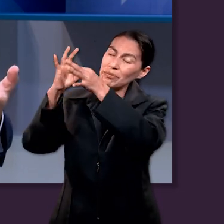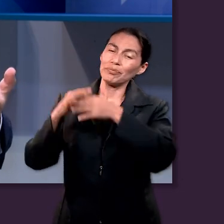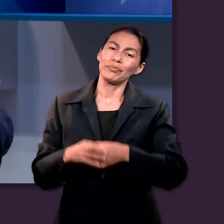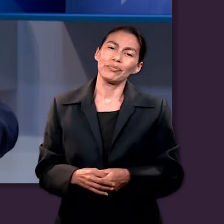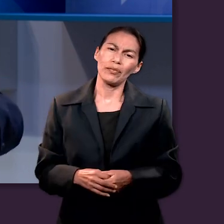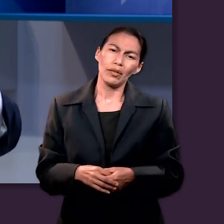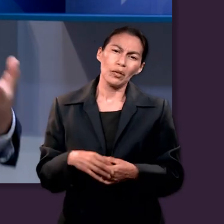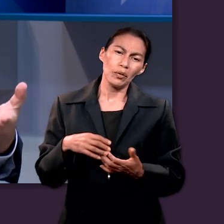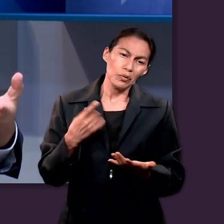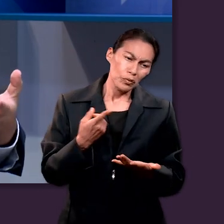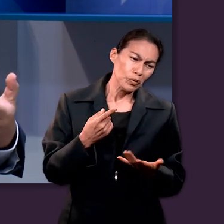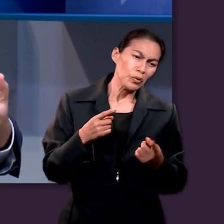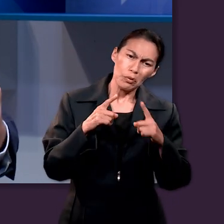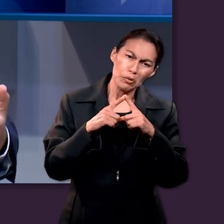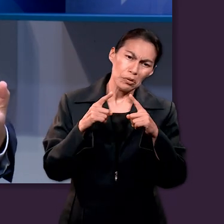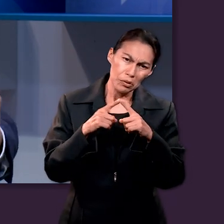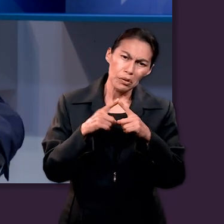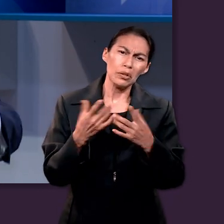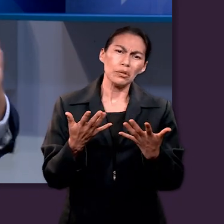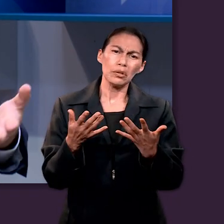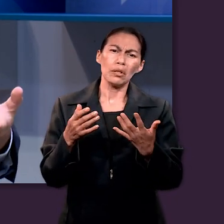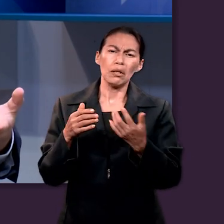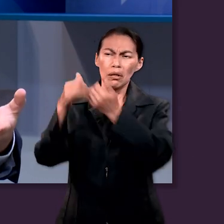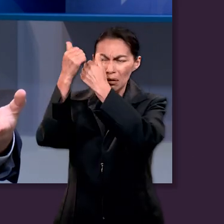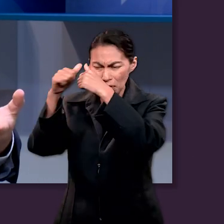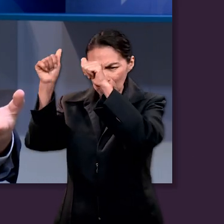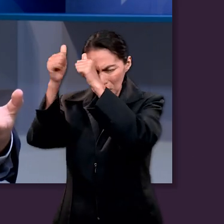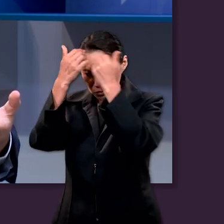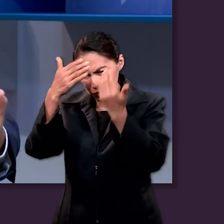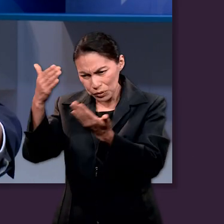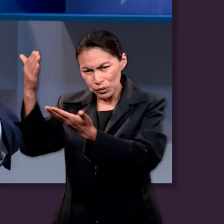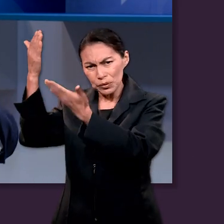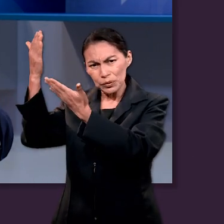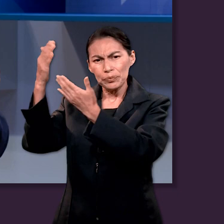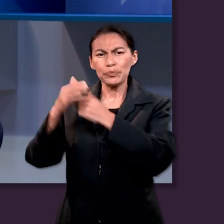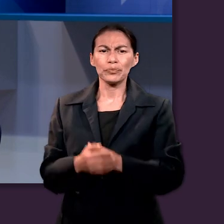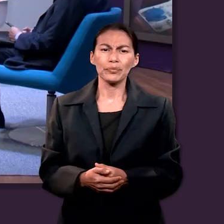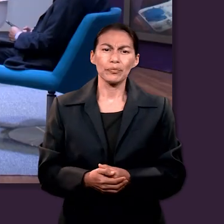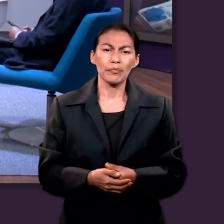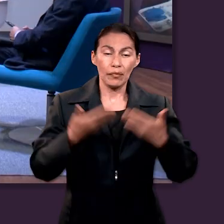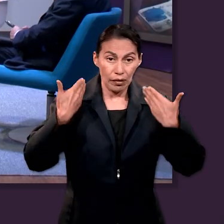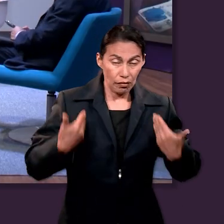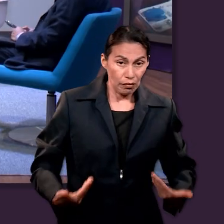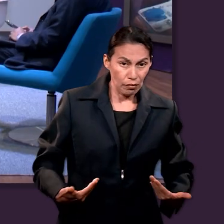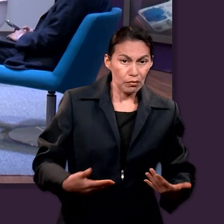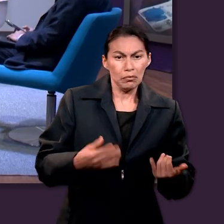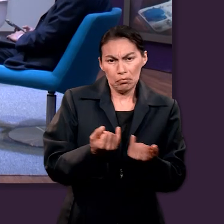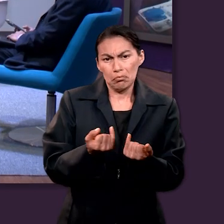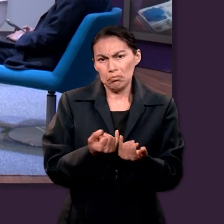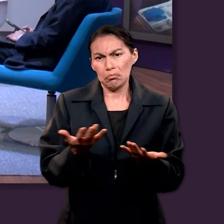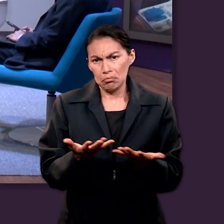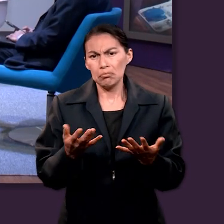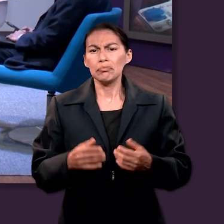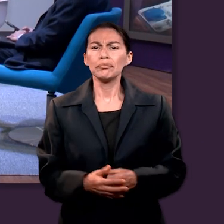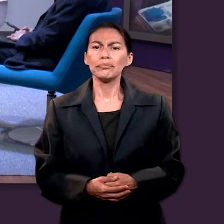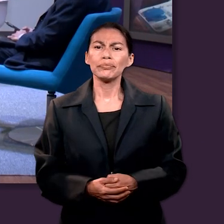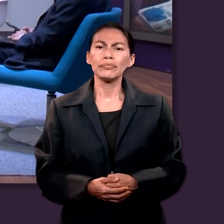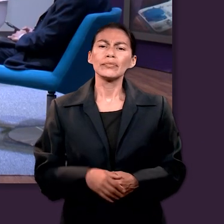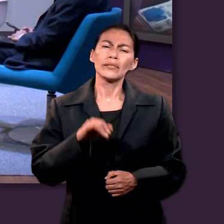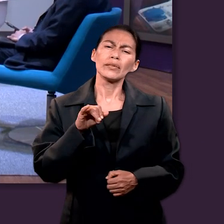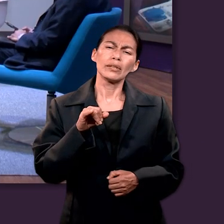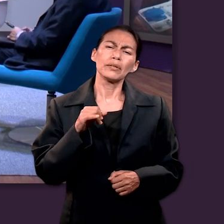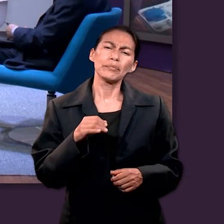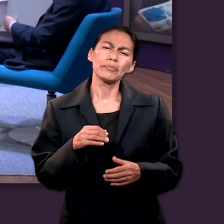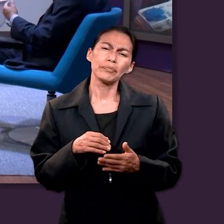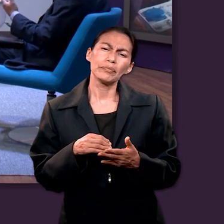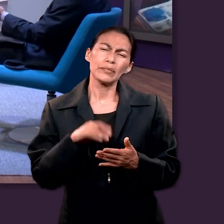sentimos con Dios o más conectados así estemos en la iglesia misma, ¿no? Aunque la alabanza corporativa también tiene sus beneficios de